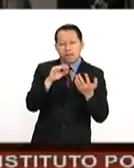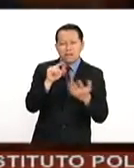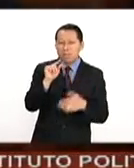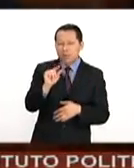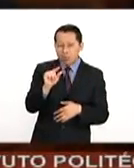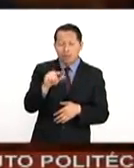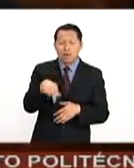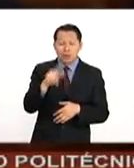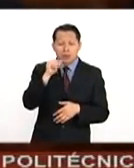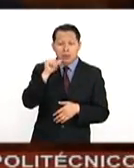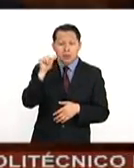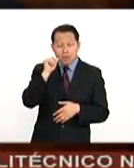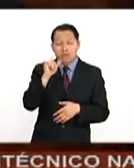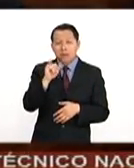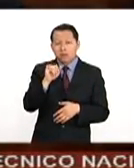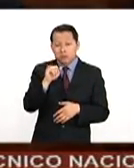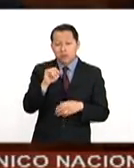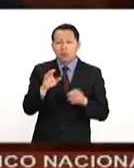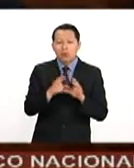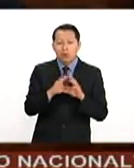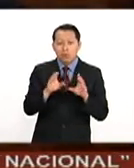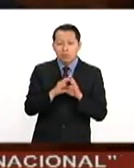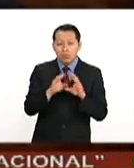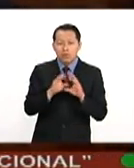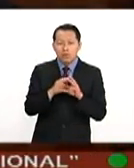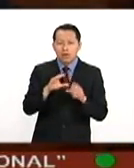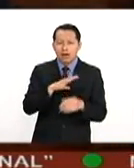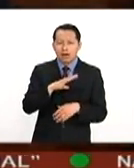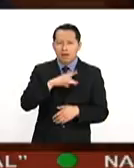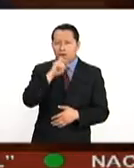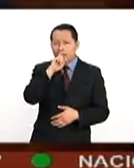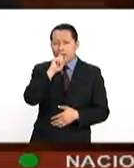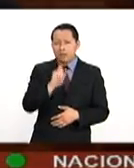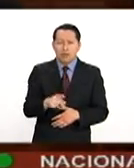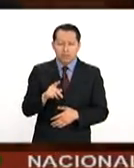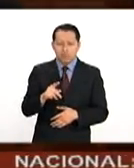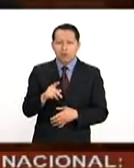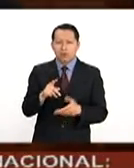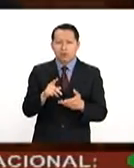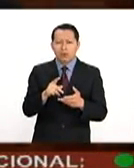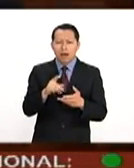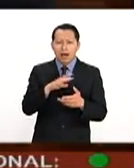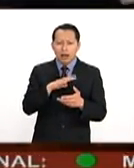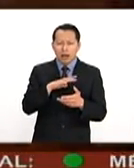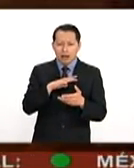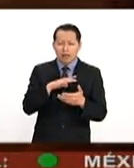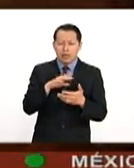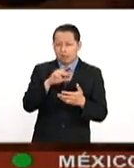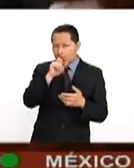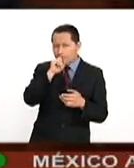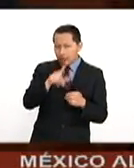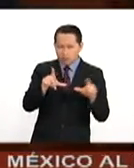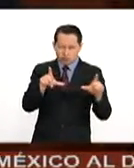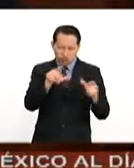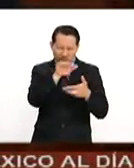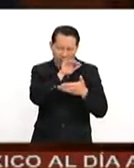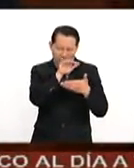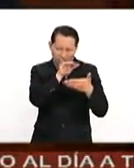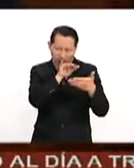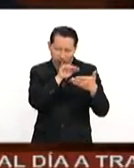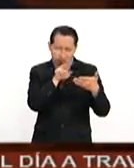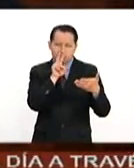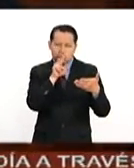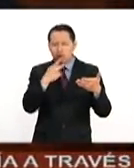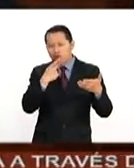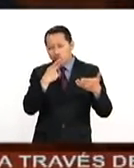se mantuvo, digamos, en línea, poco se apartó del teleprompter. Y